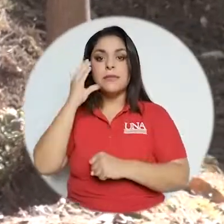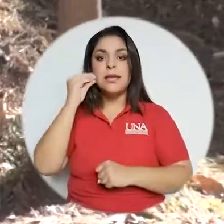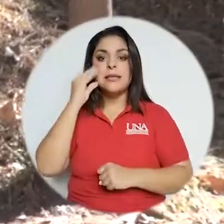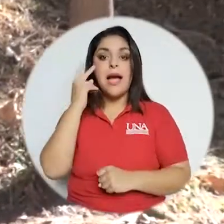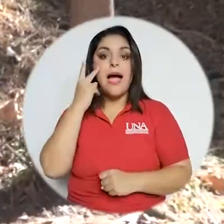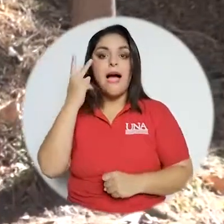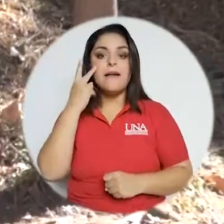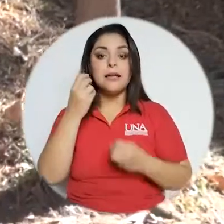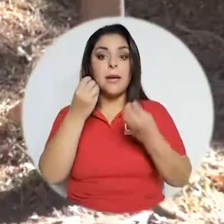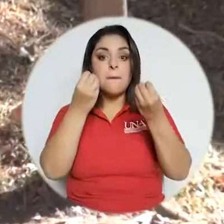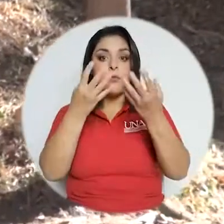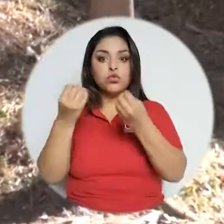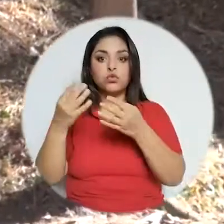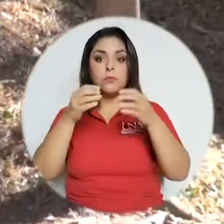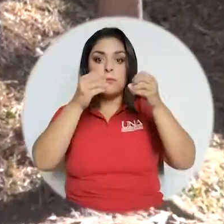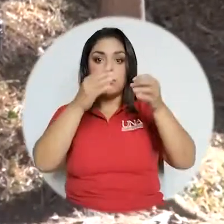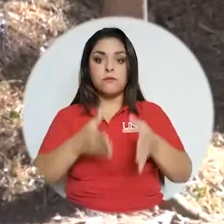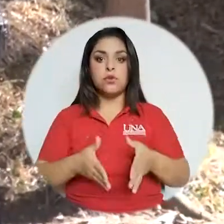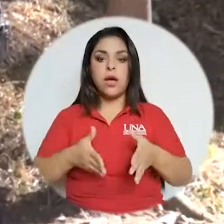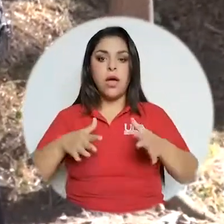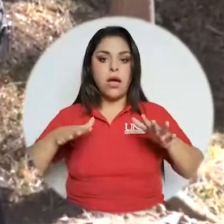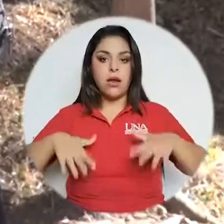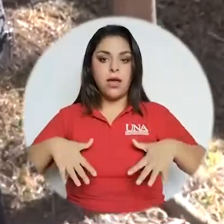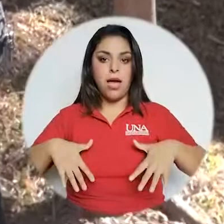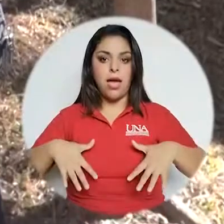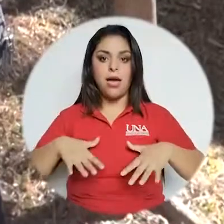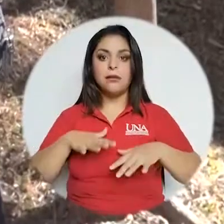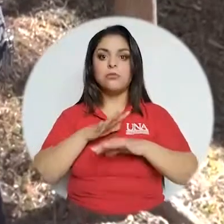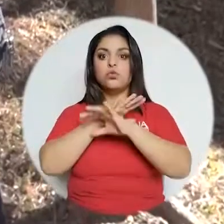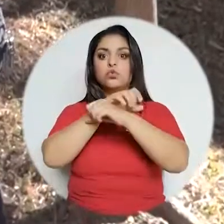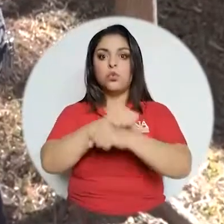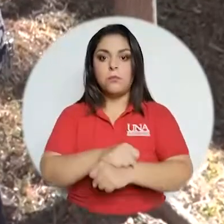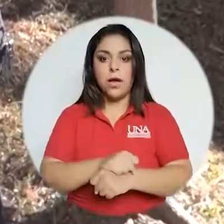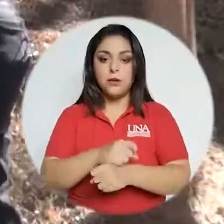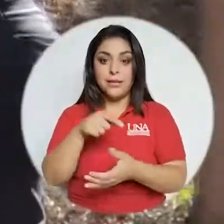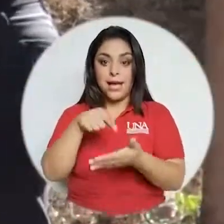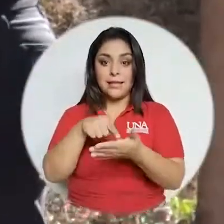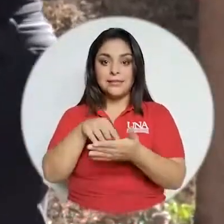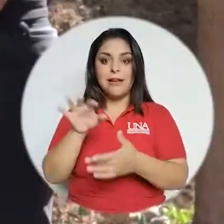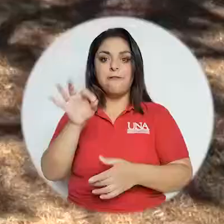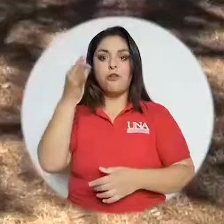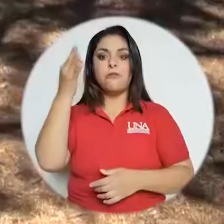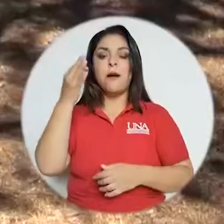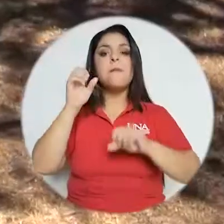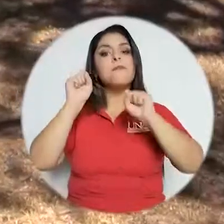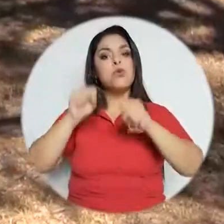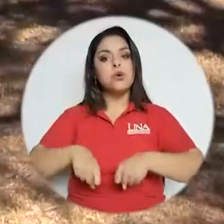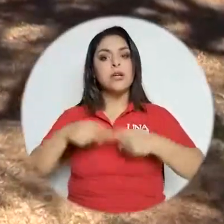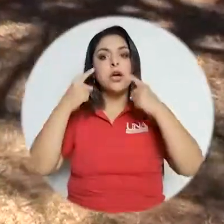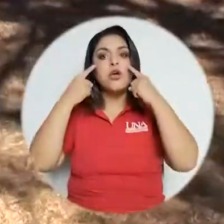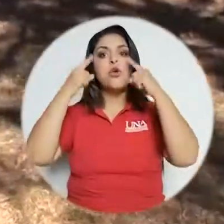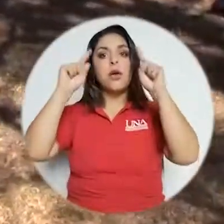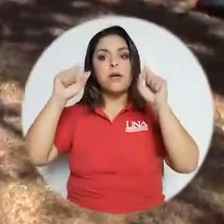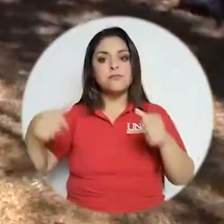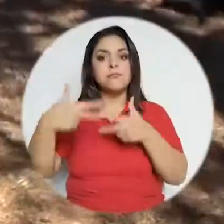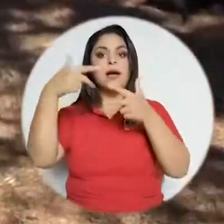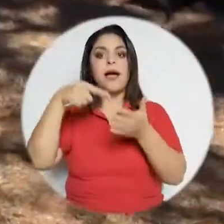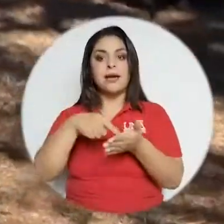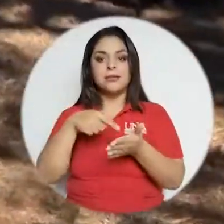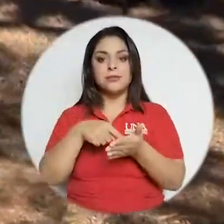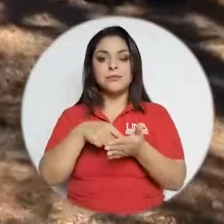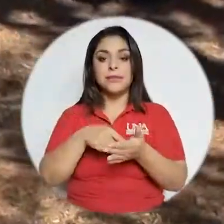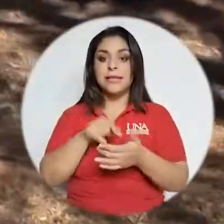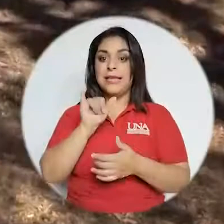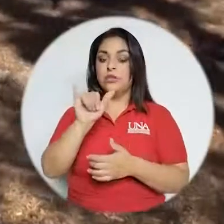sistematización de experiencias que permitiera a muchos de los docentes que no estaban habituados a esos entornos a poder entrar